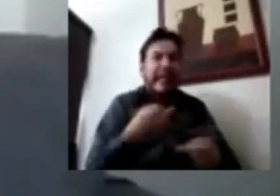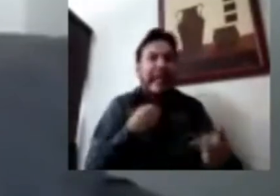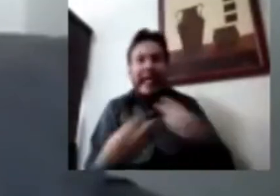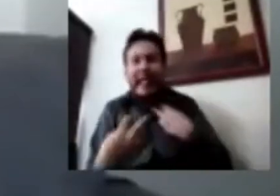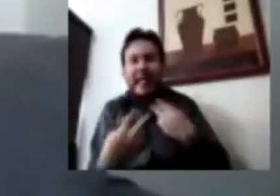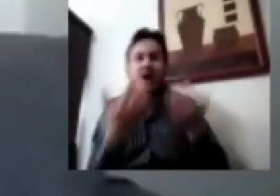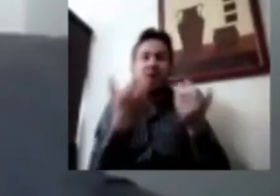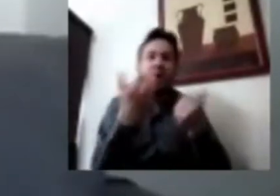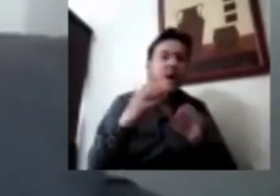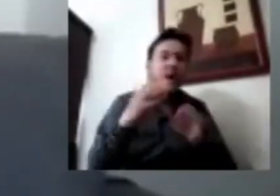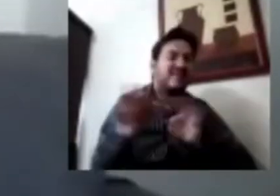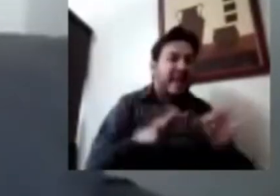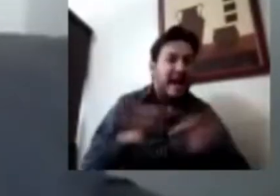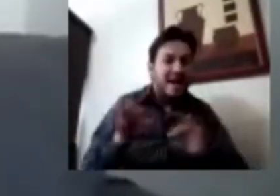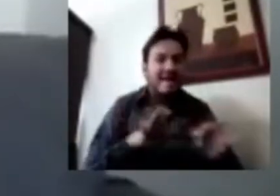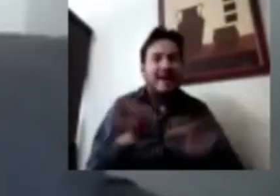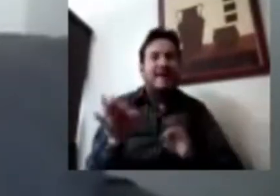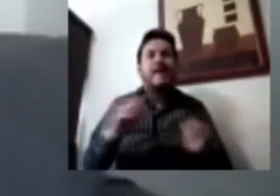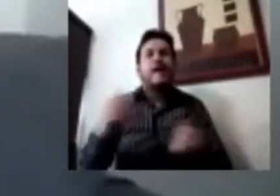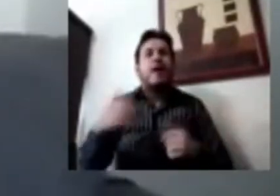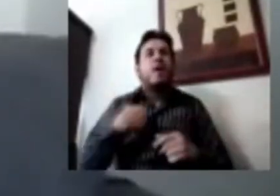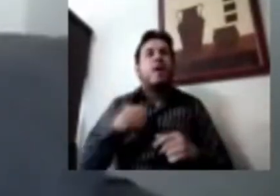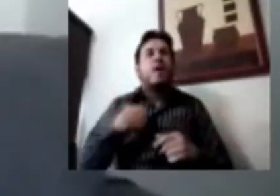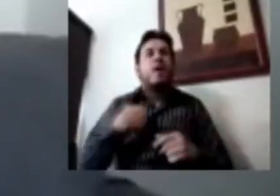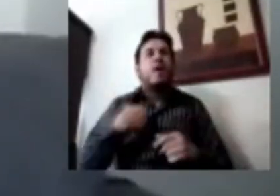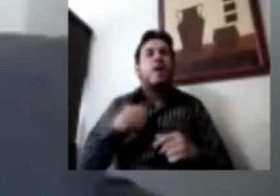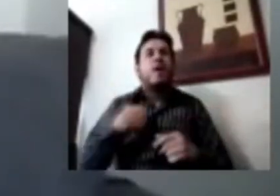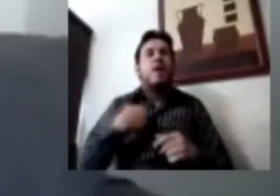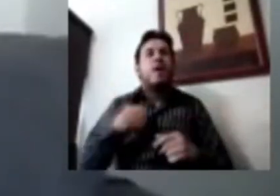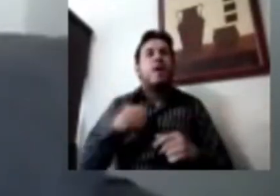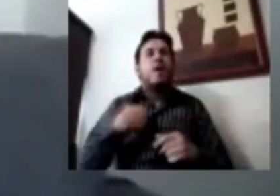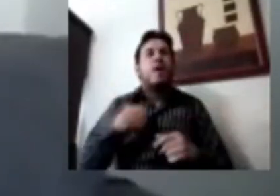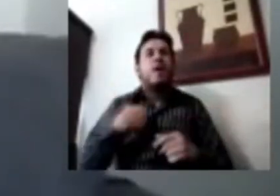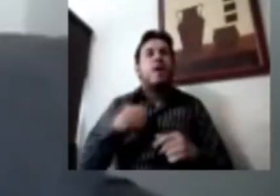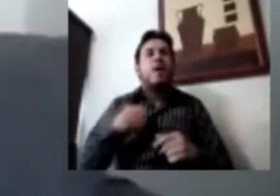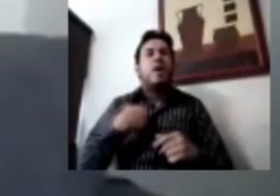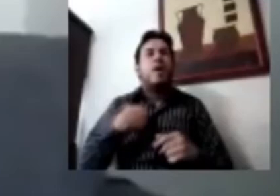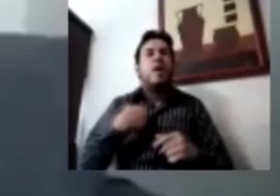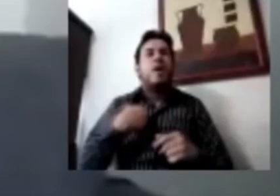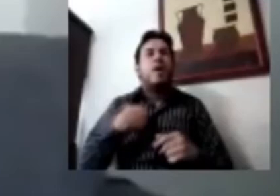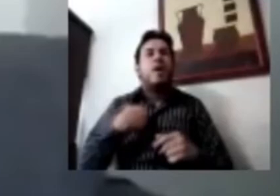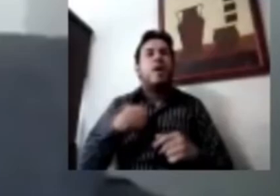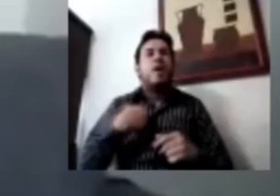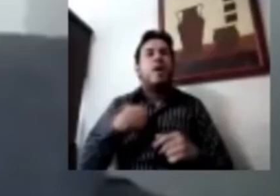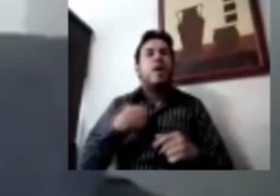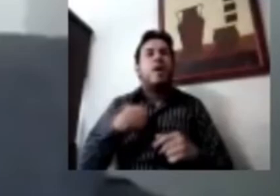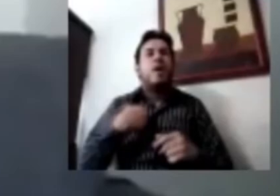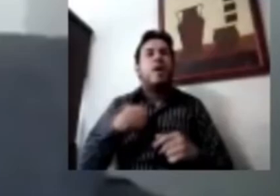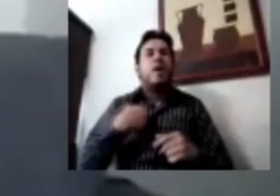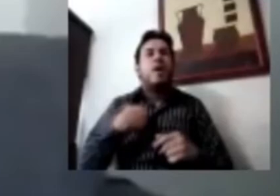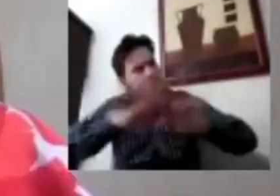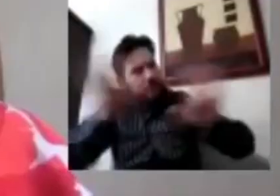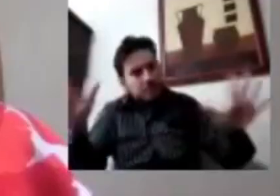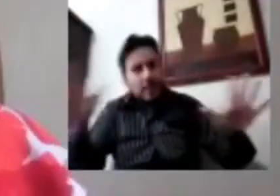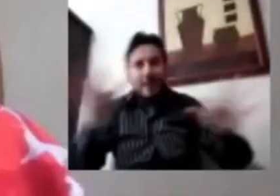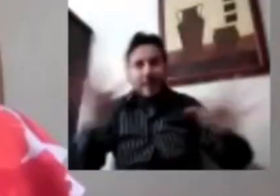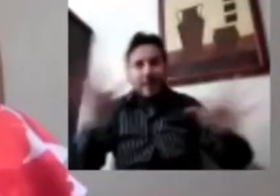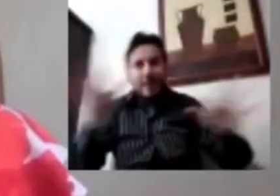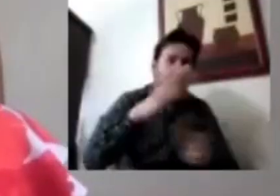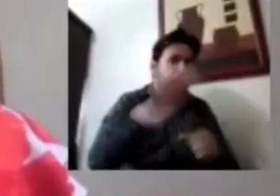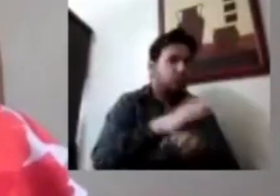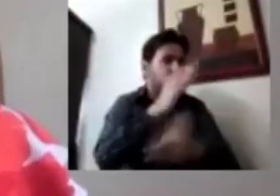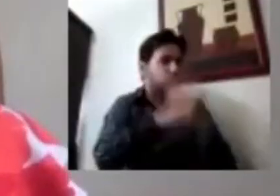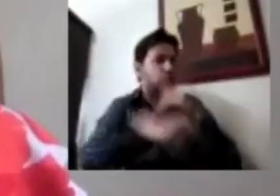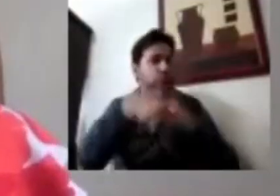afectando o no el ánimo en los hogares. Claro que sí. Muchas gracias a todos por su tiempo.